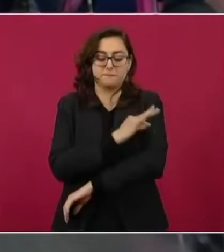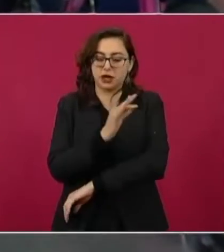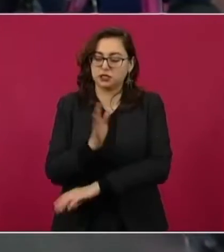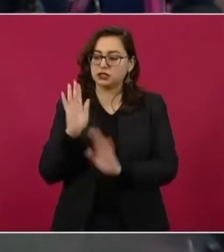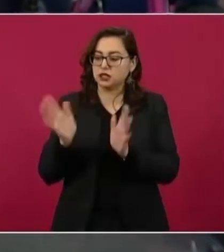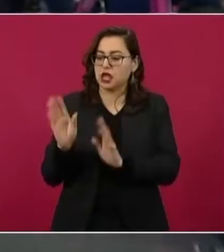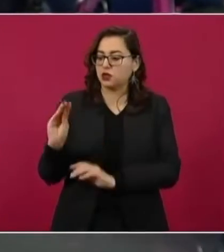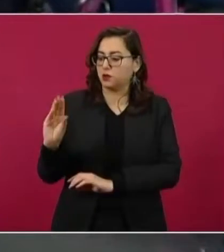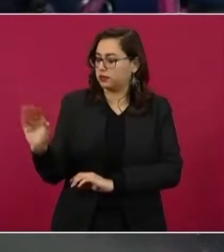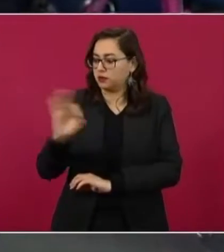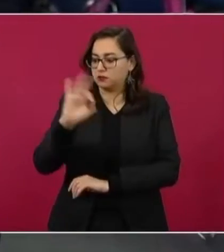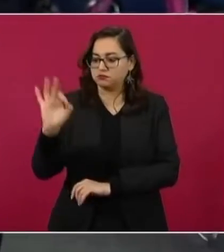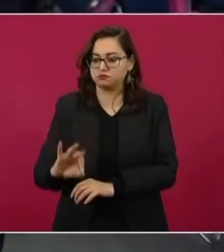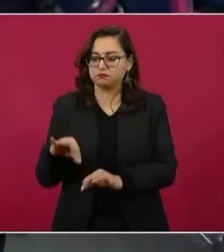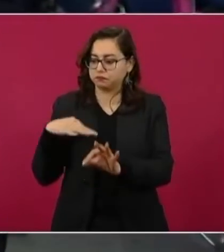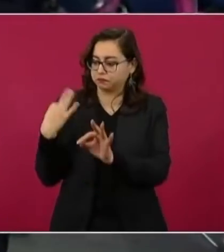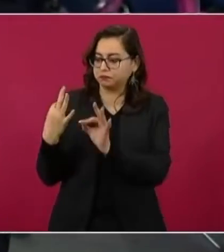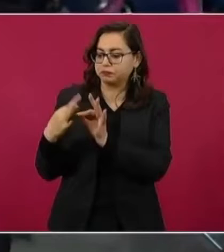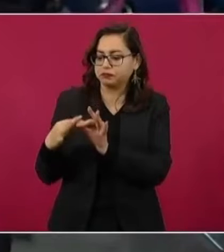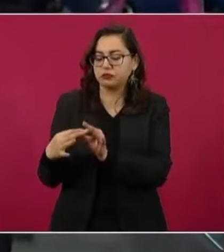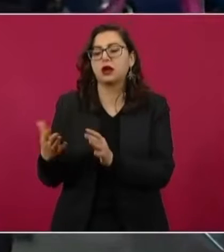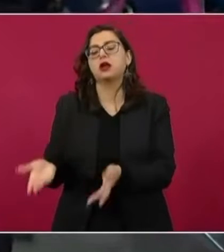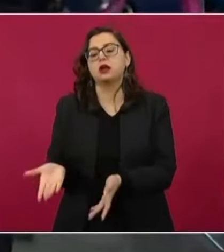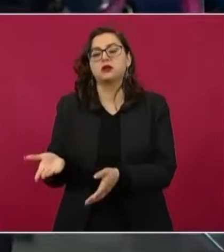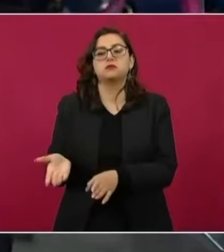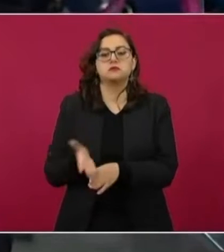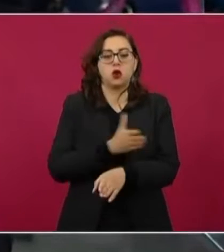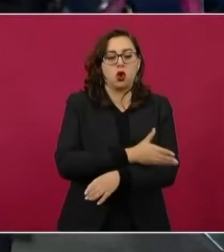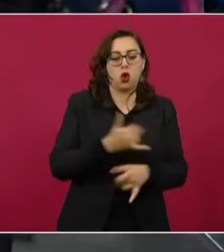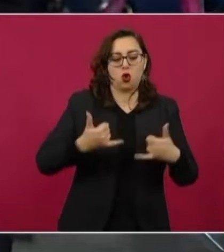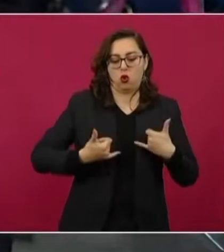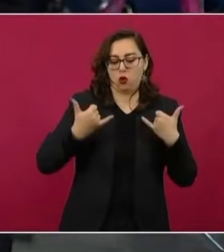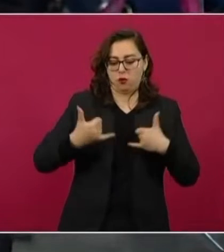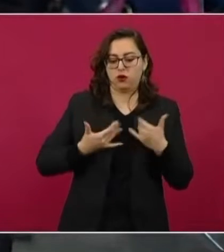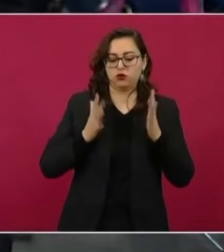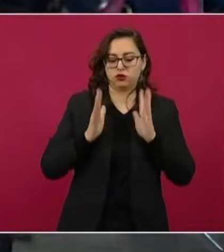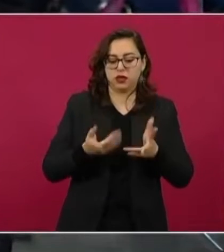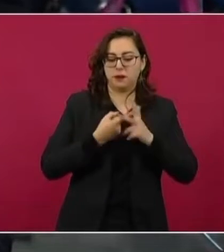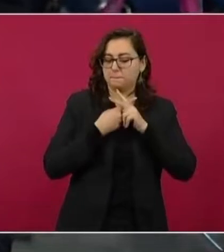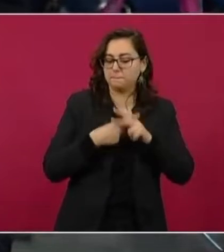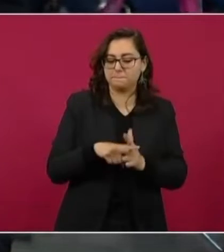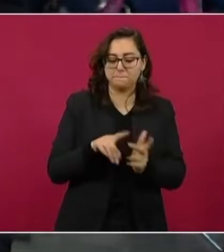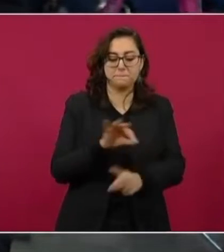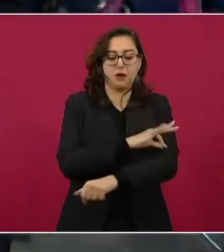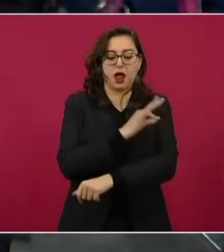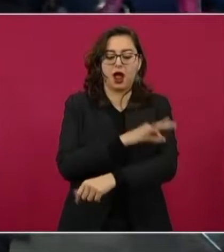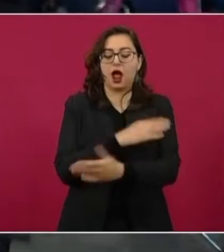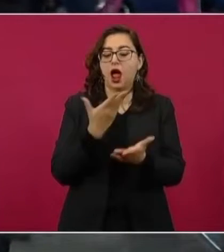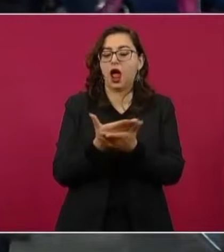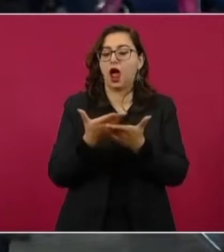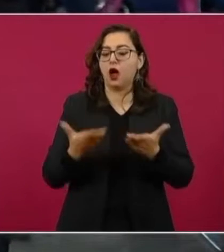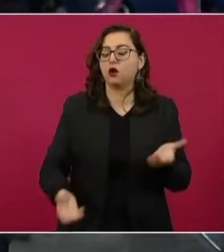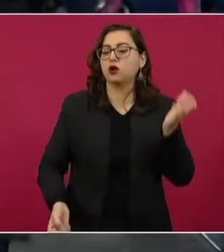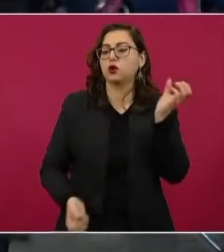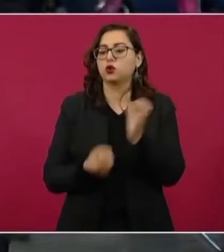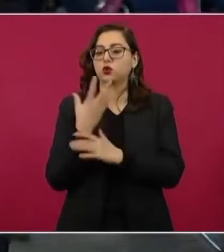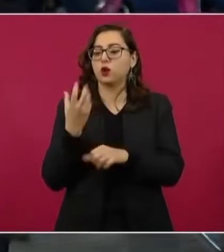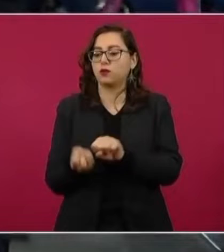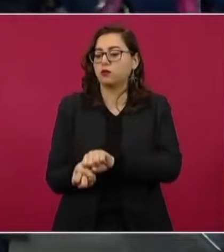en la edad, estamos bien, el tema del Omicron lo vamos a enfrentar con mucho orden,